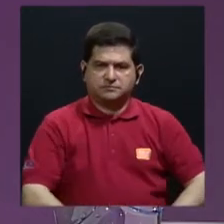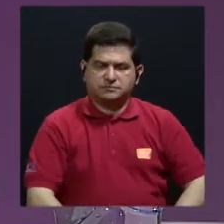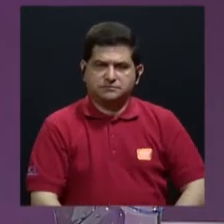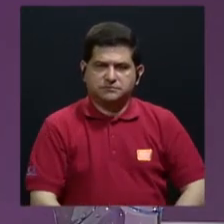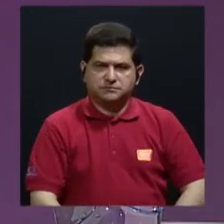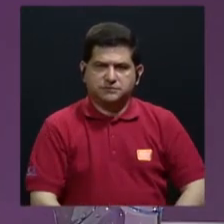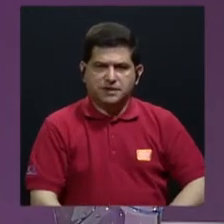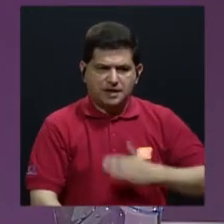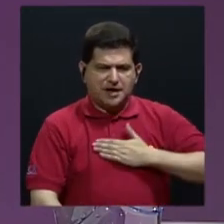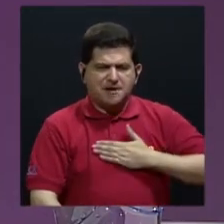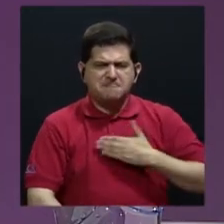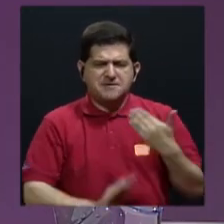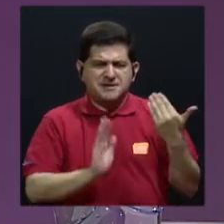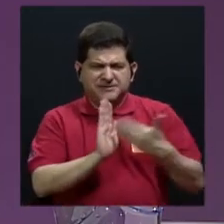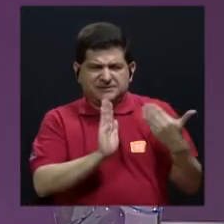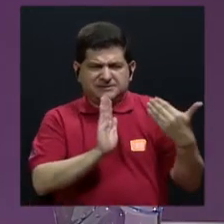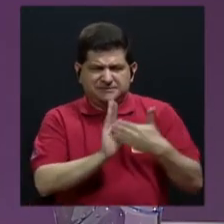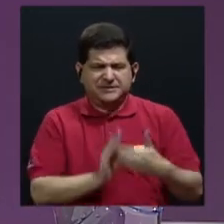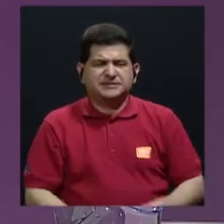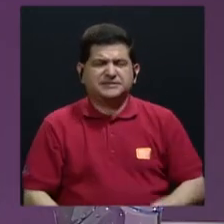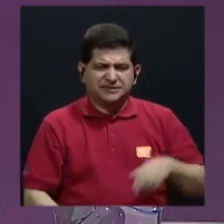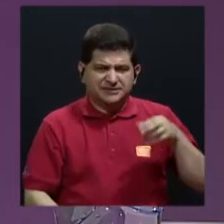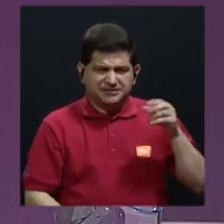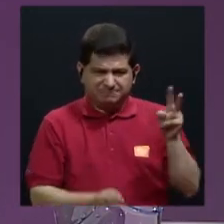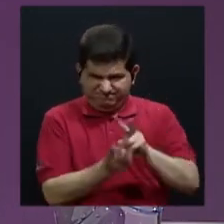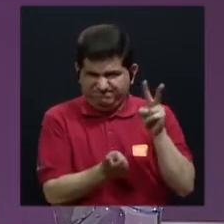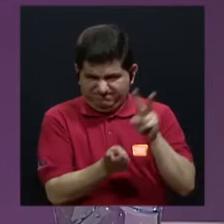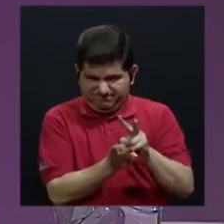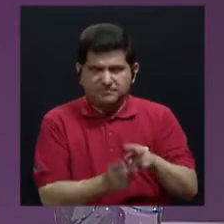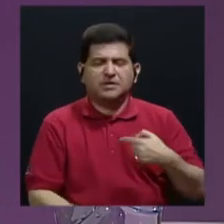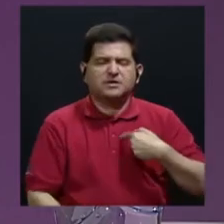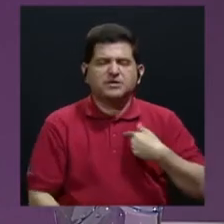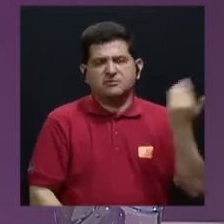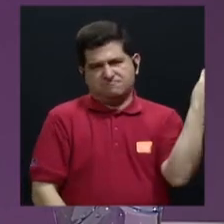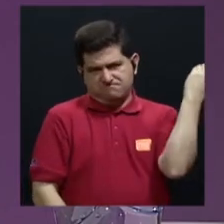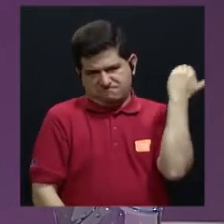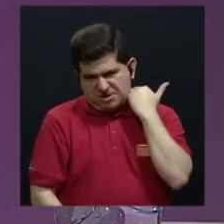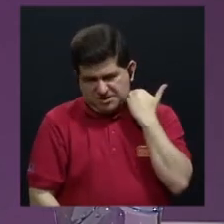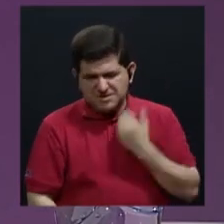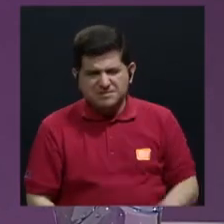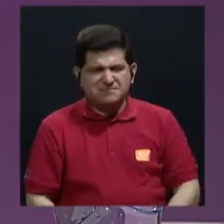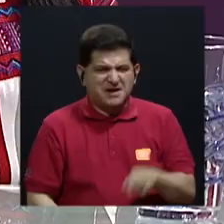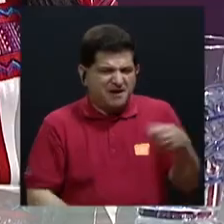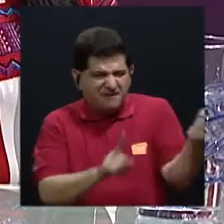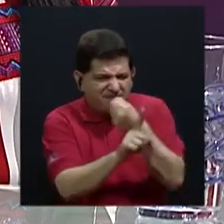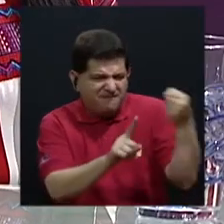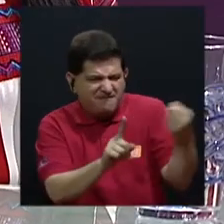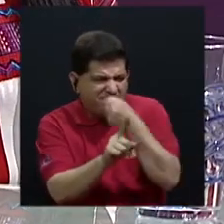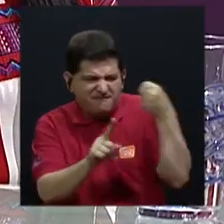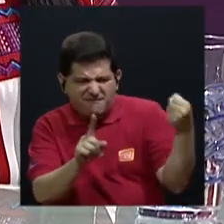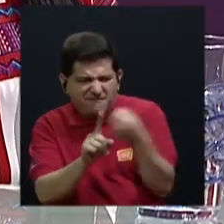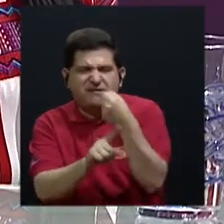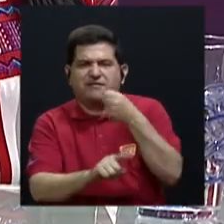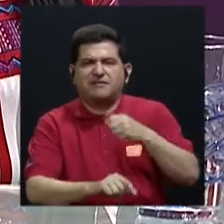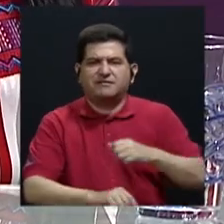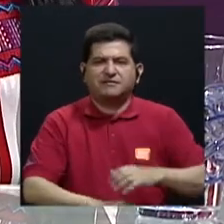violentada sexualmente, fui víctima de torturas, de